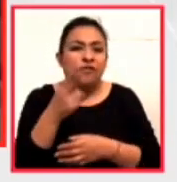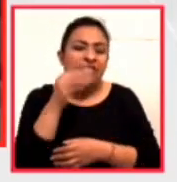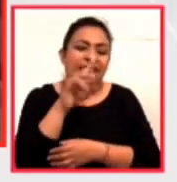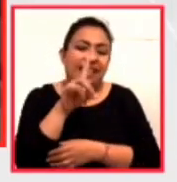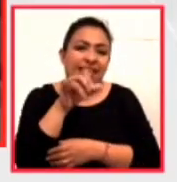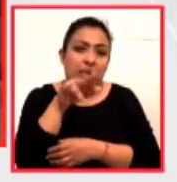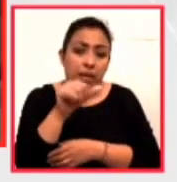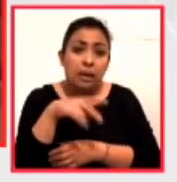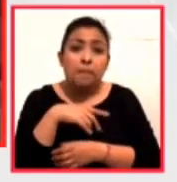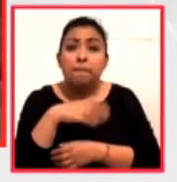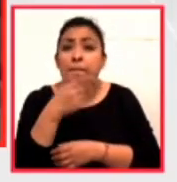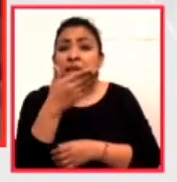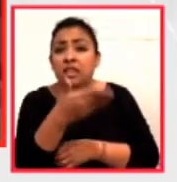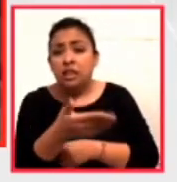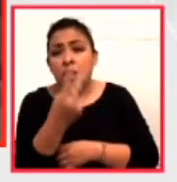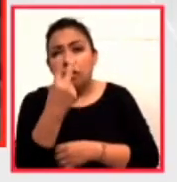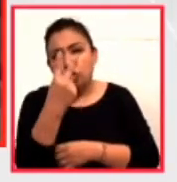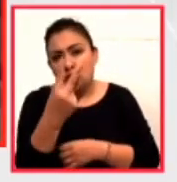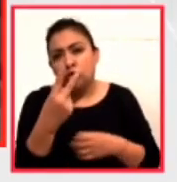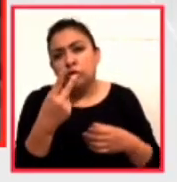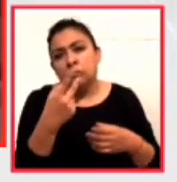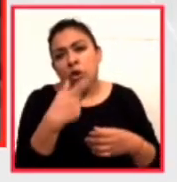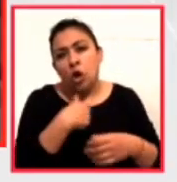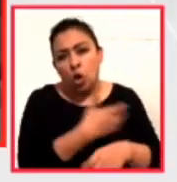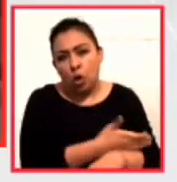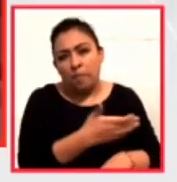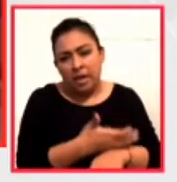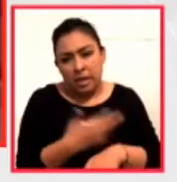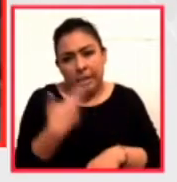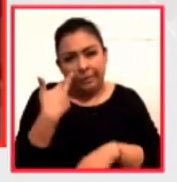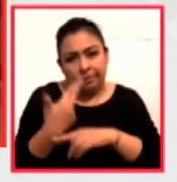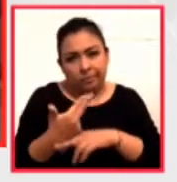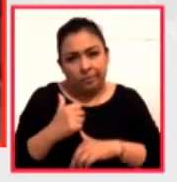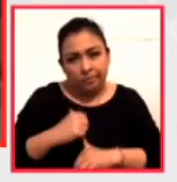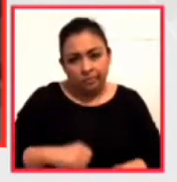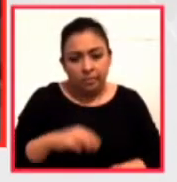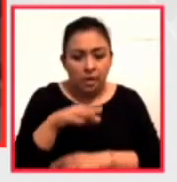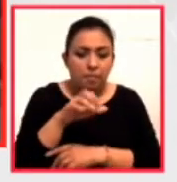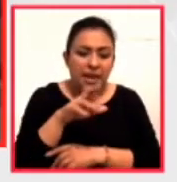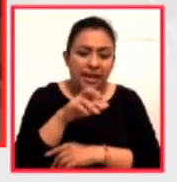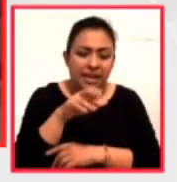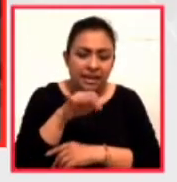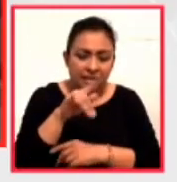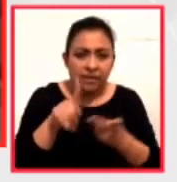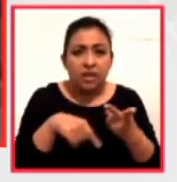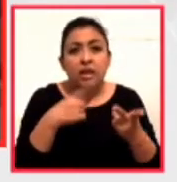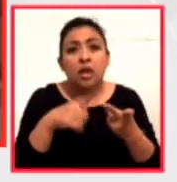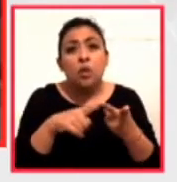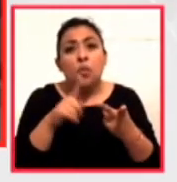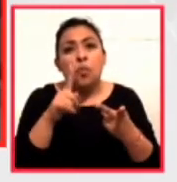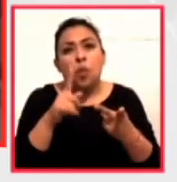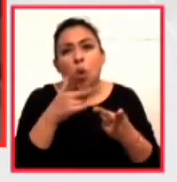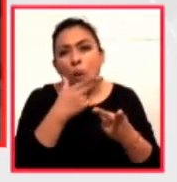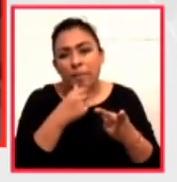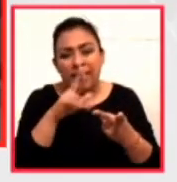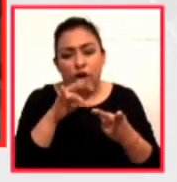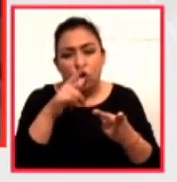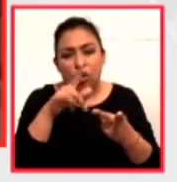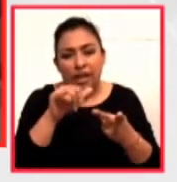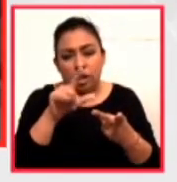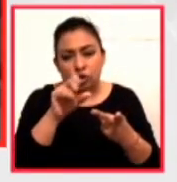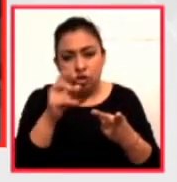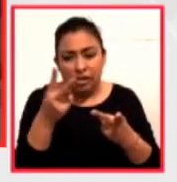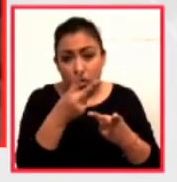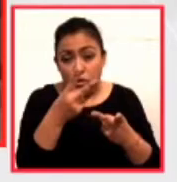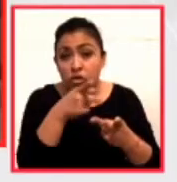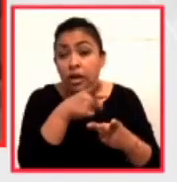a dos colegas, a la curadora Mariana David y al artista sonoro Rogerio Sosa, ellos se